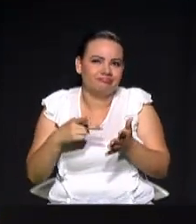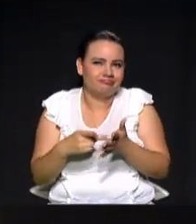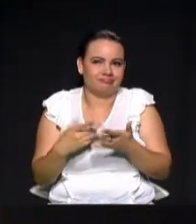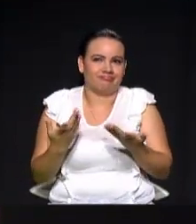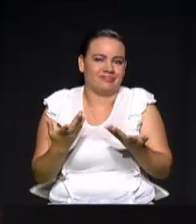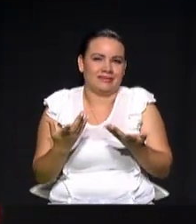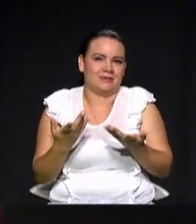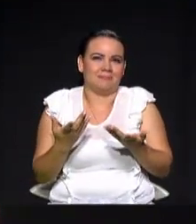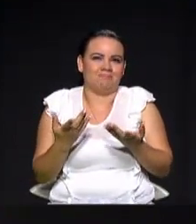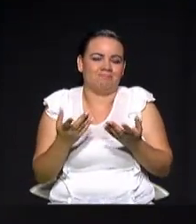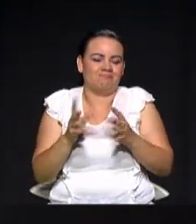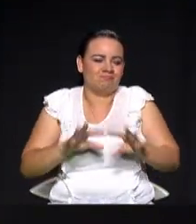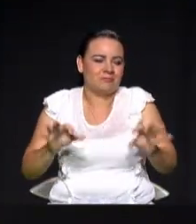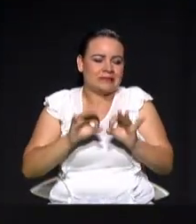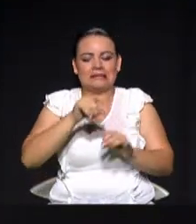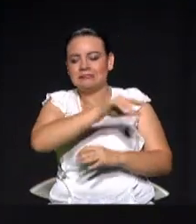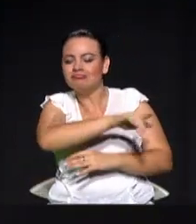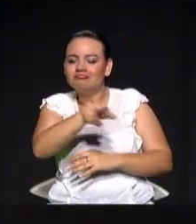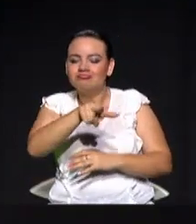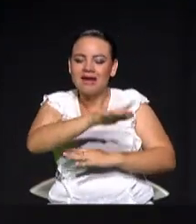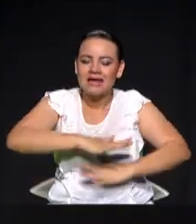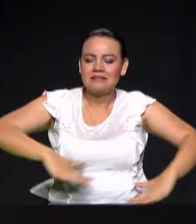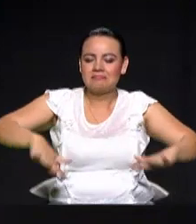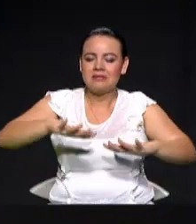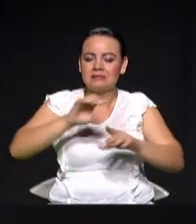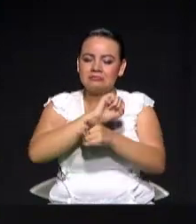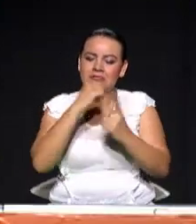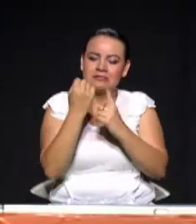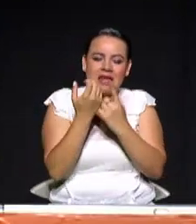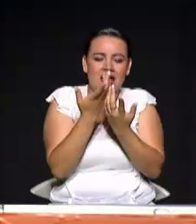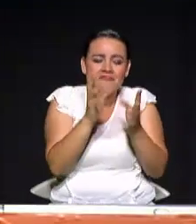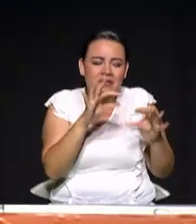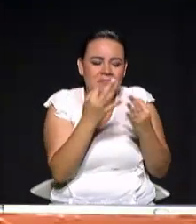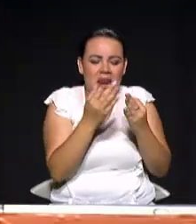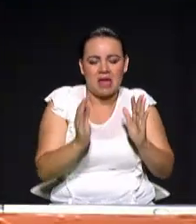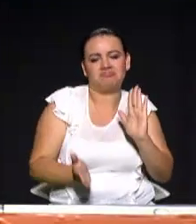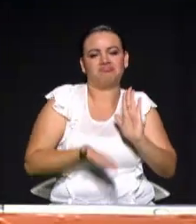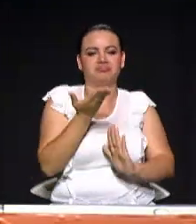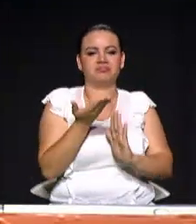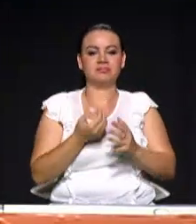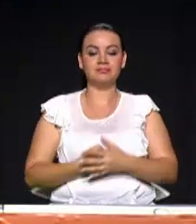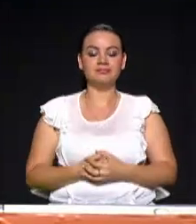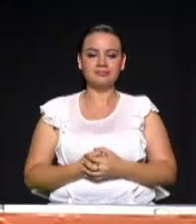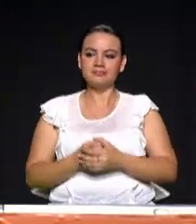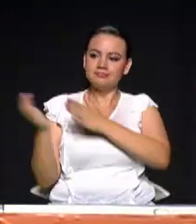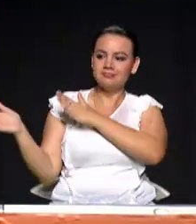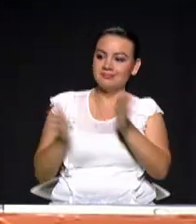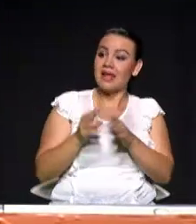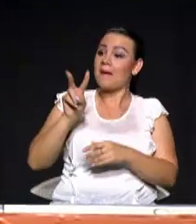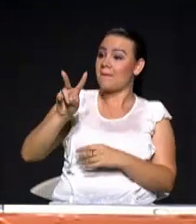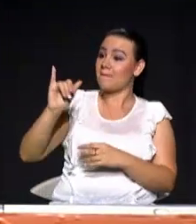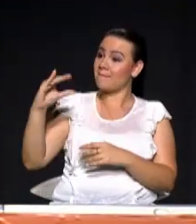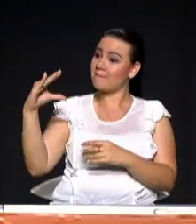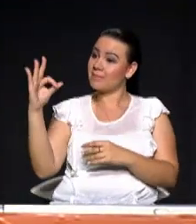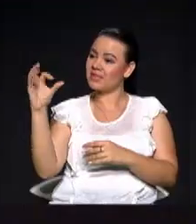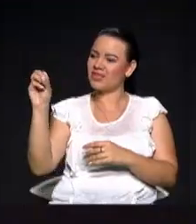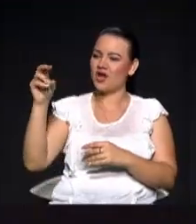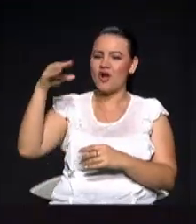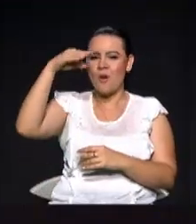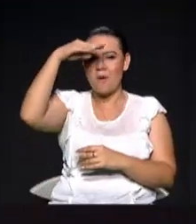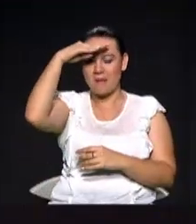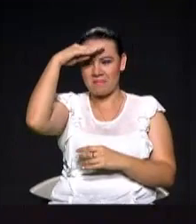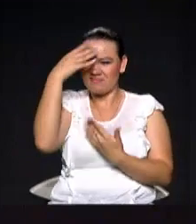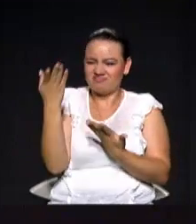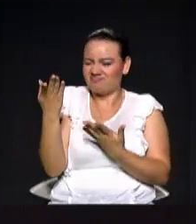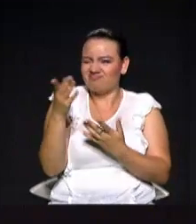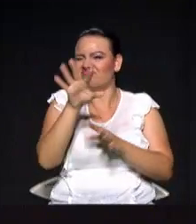importante que se recupera al interior de la familia. Candidato Víctor Correa, ¿de quién incluiría usted una propuesta? Bueno, hay